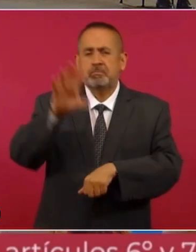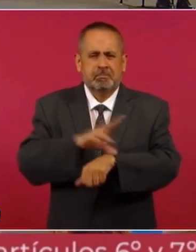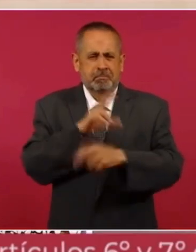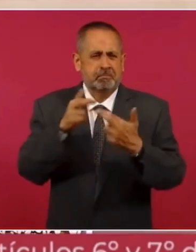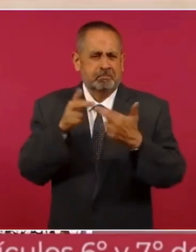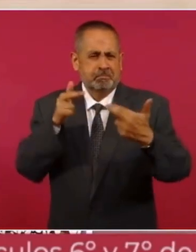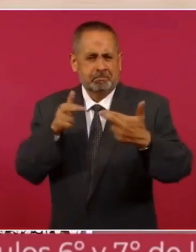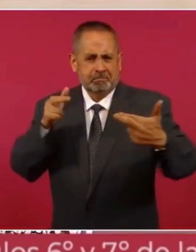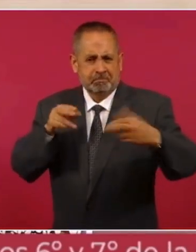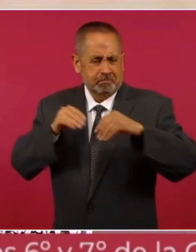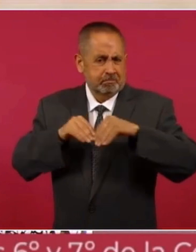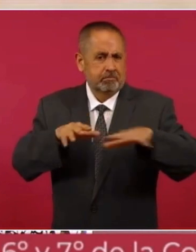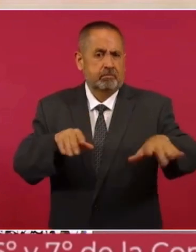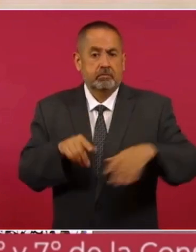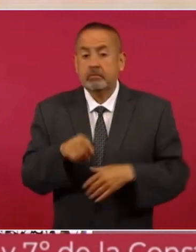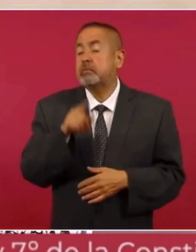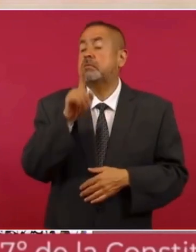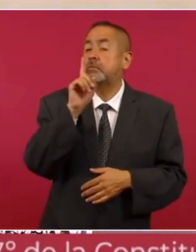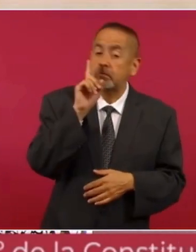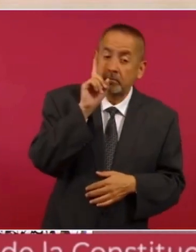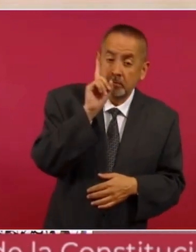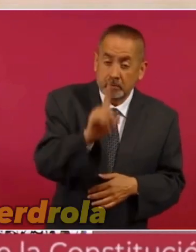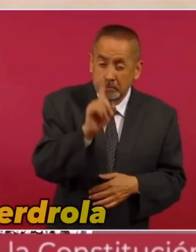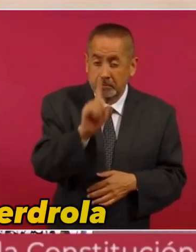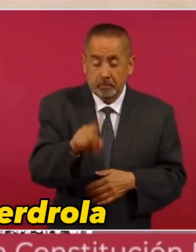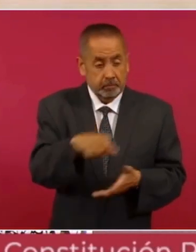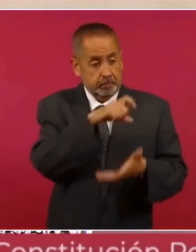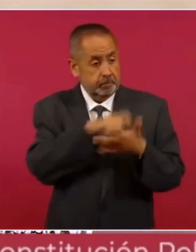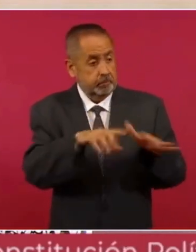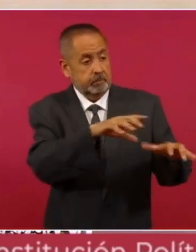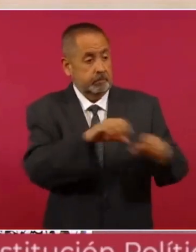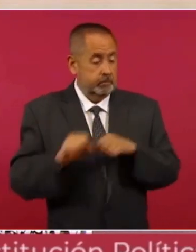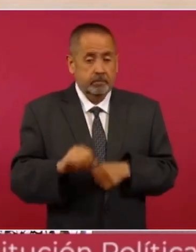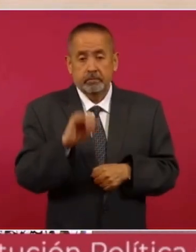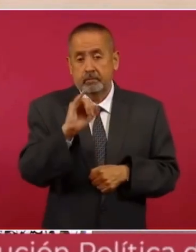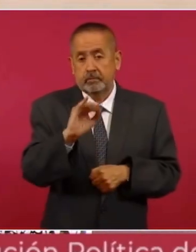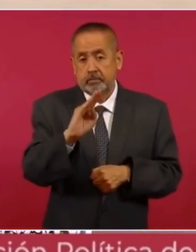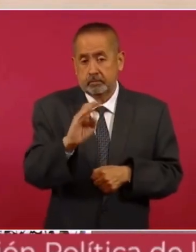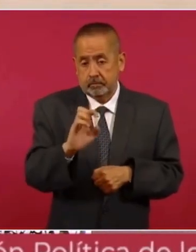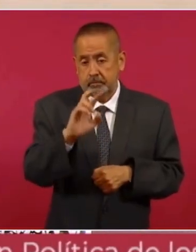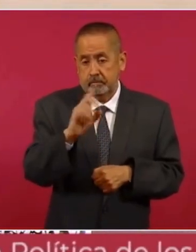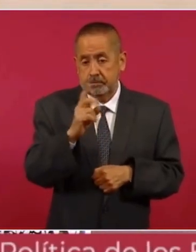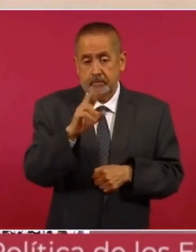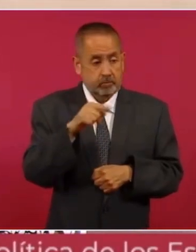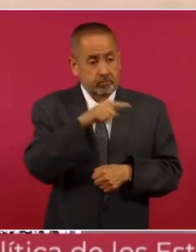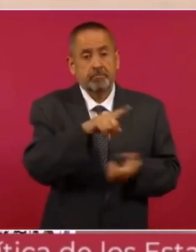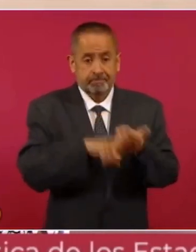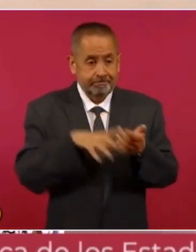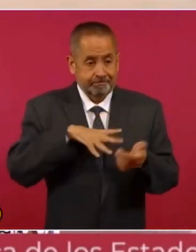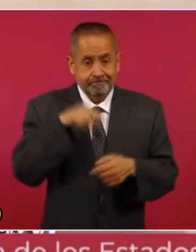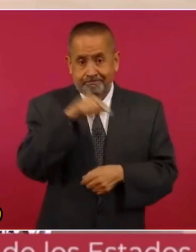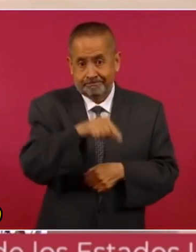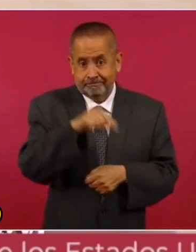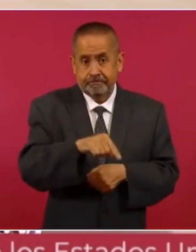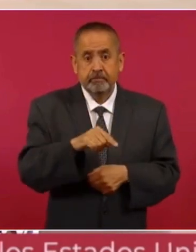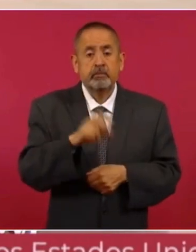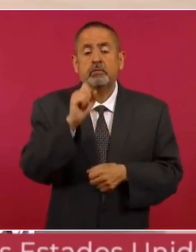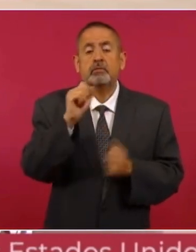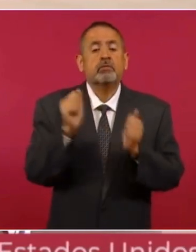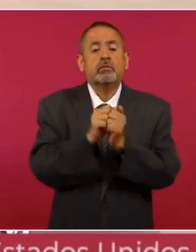renovable una de las plantas que se adquirieron a Iberdrola está ahí es una un parque de